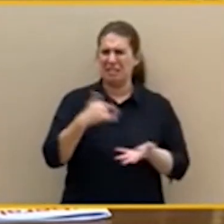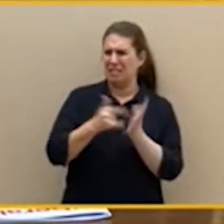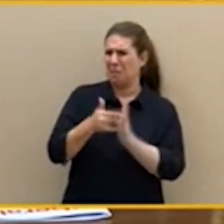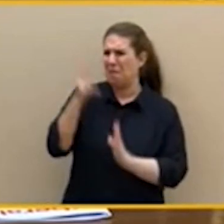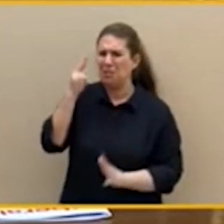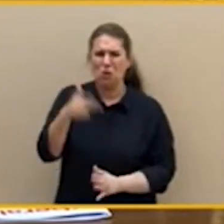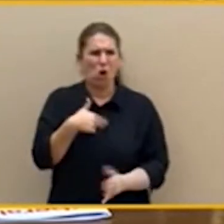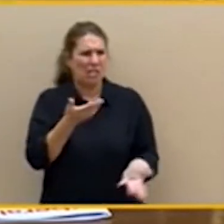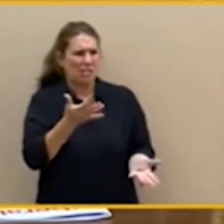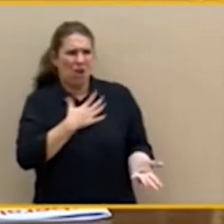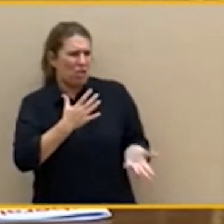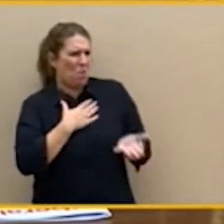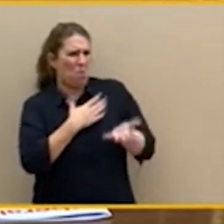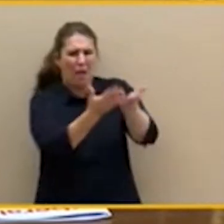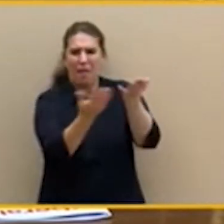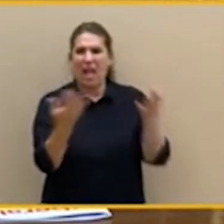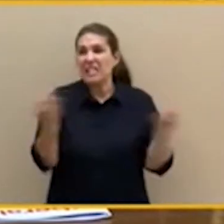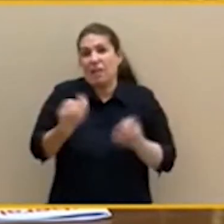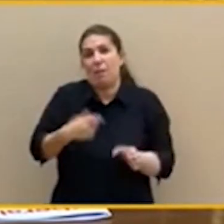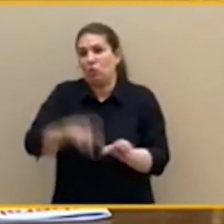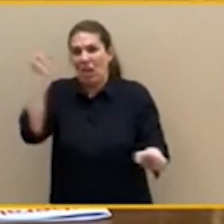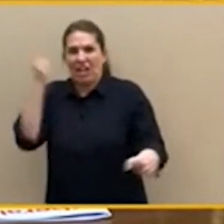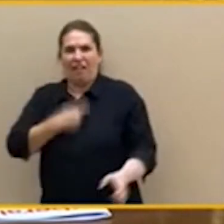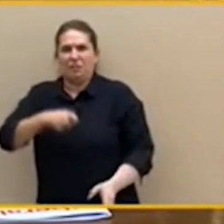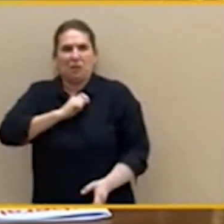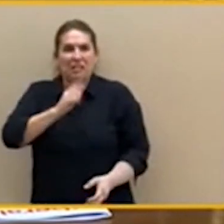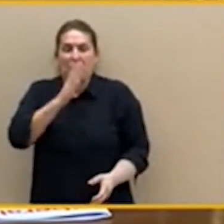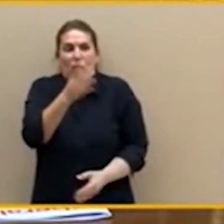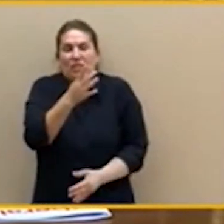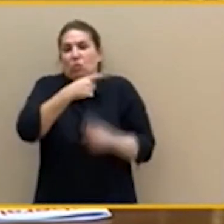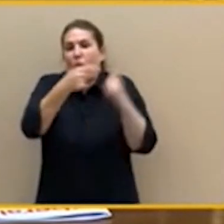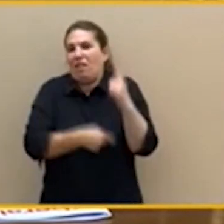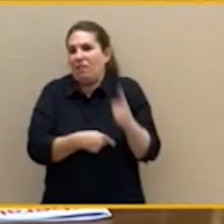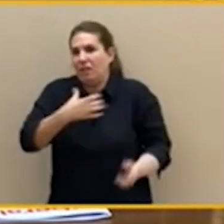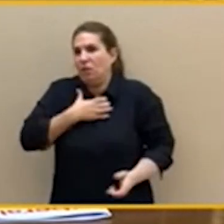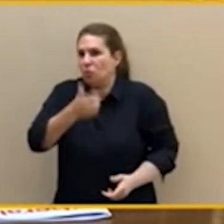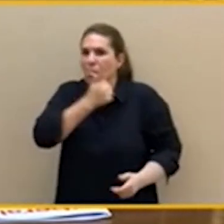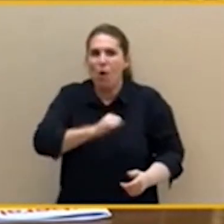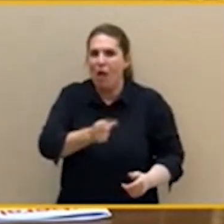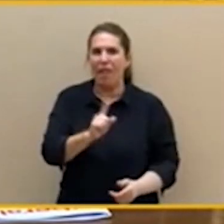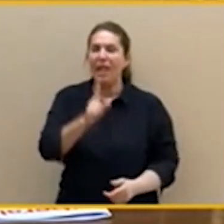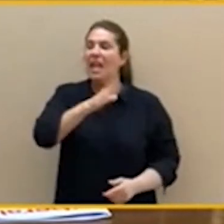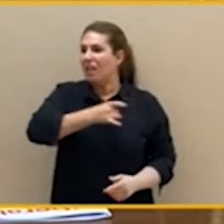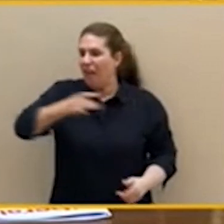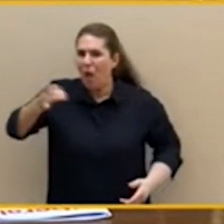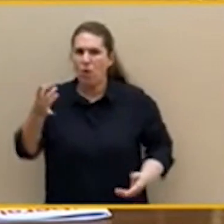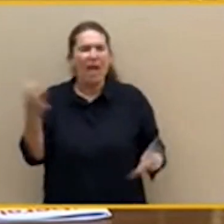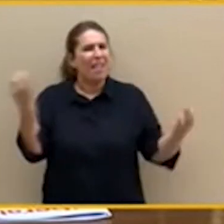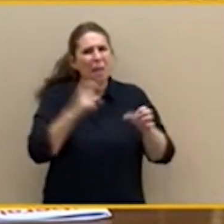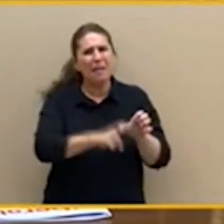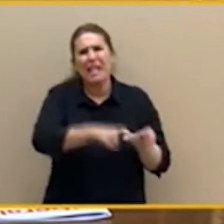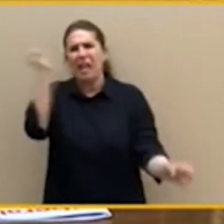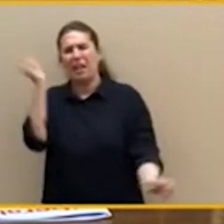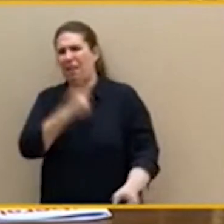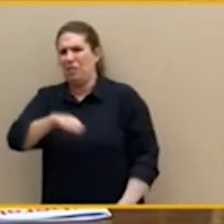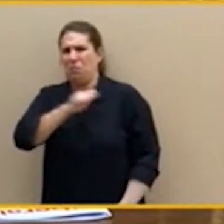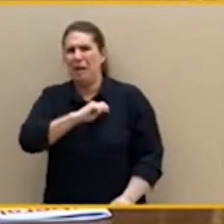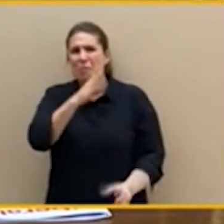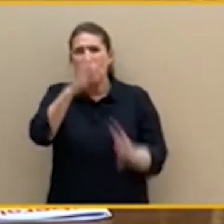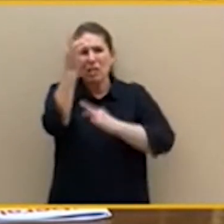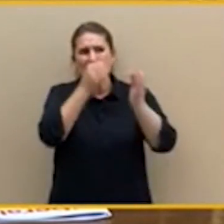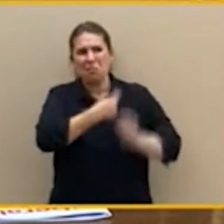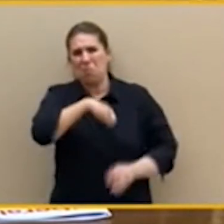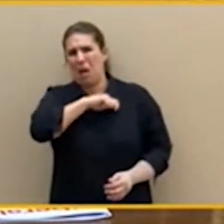déficit insostenible y una deuda. Hay que salir de España porque los datos de España son horrorosos. Por tanto, claro que le van a ustedes a apoyar los